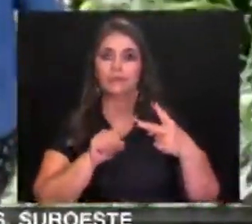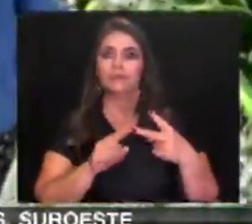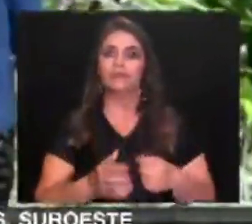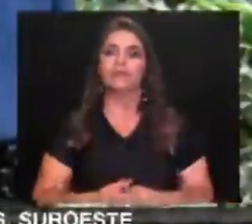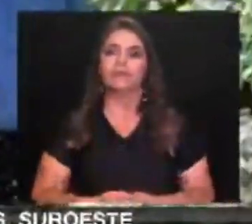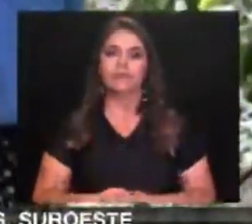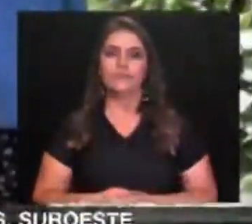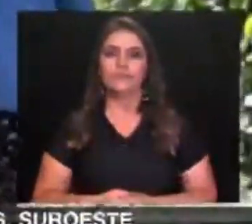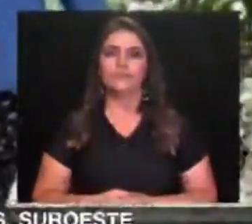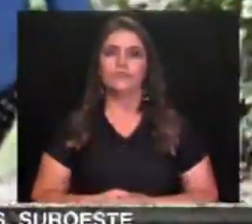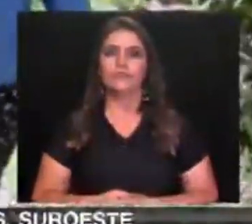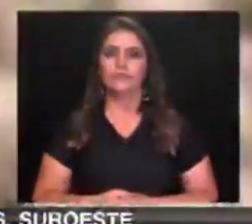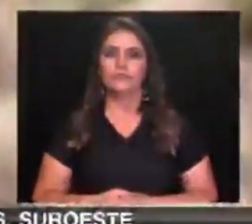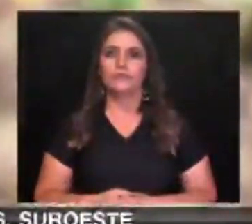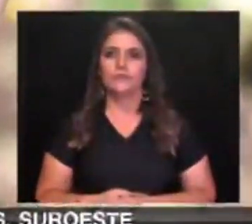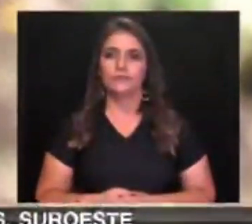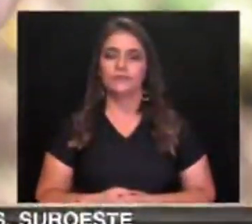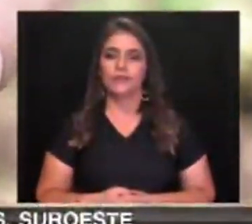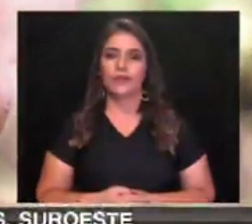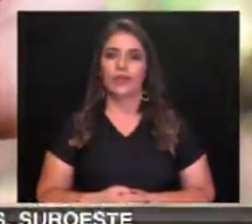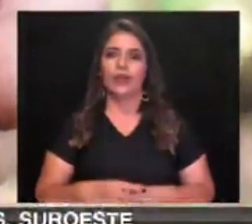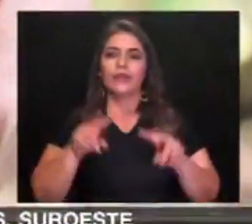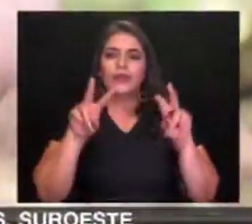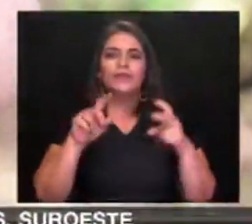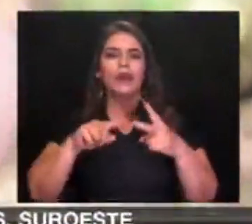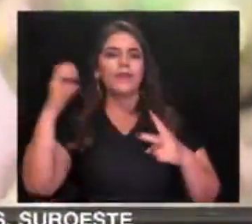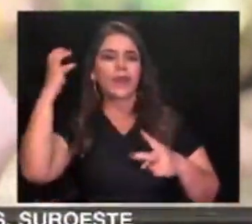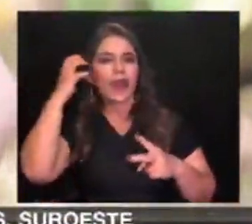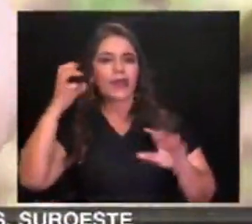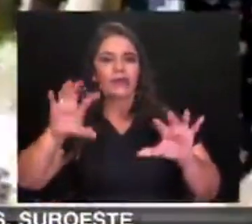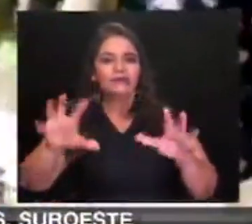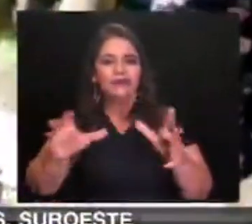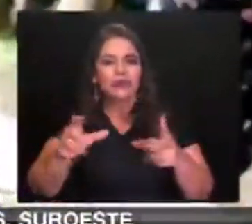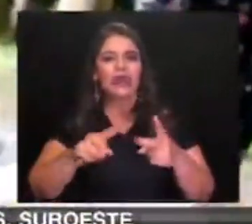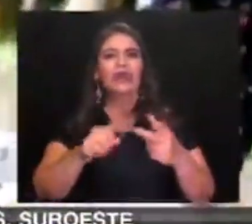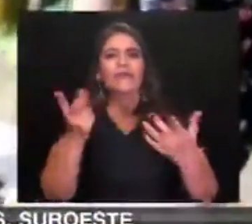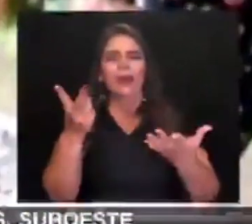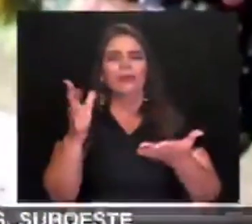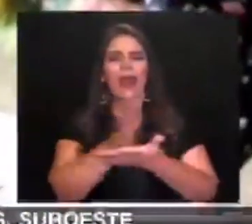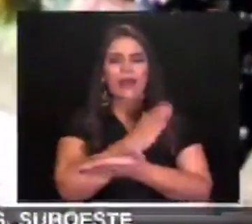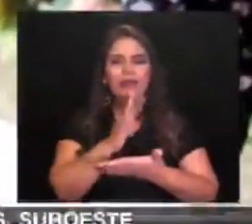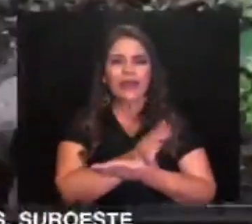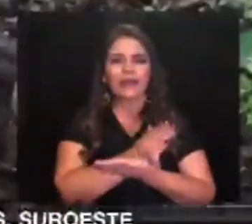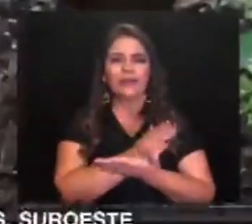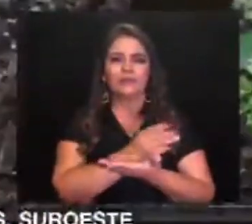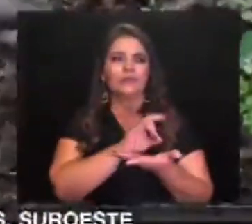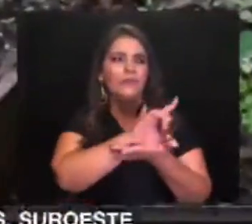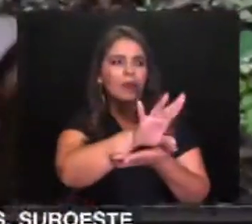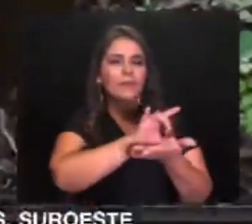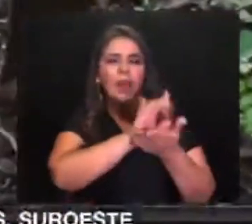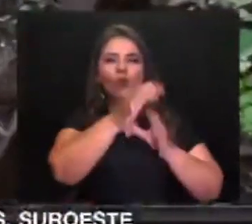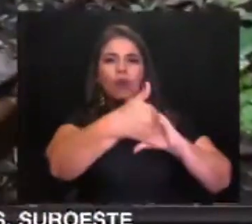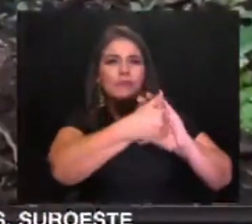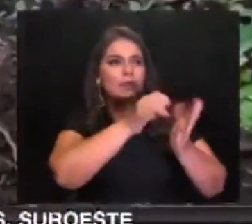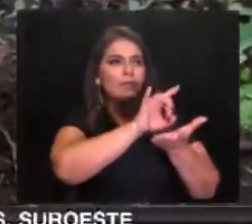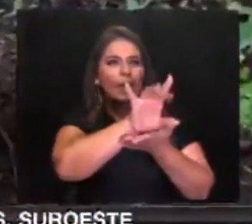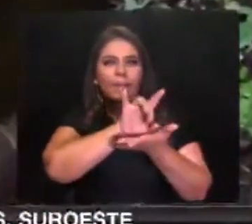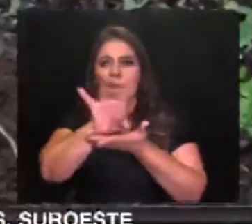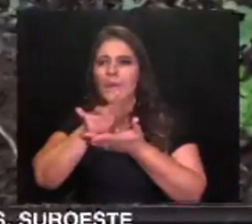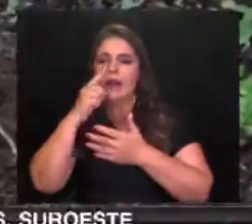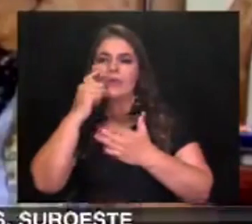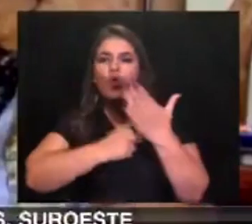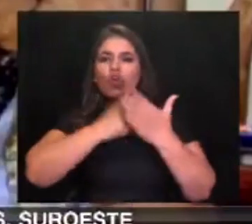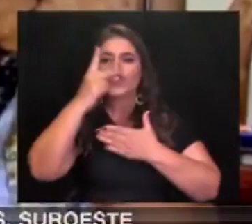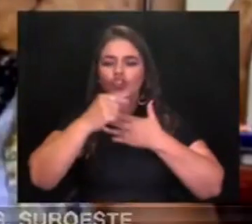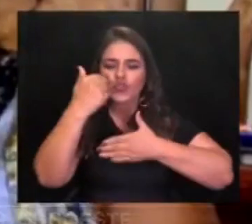aislamiento es la creación de programas radiales y de cartillas que se entregarán vía WhatsApp a las familias beneficiadas con el proyecto.